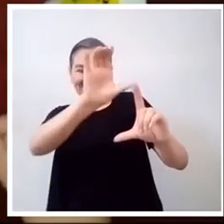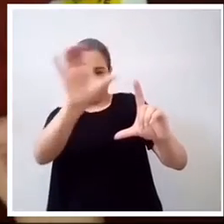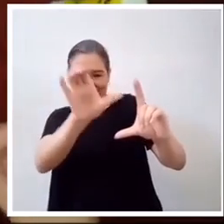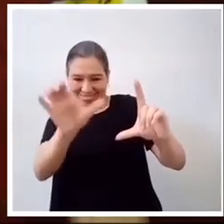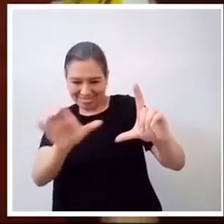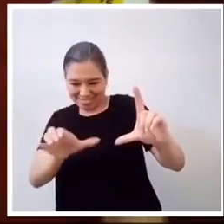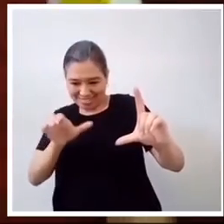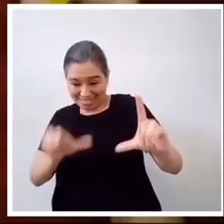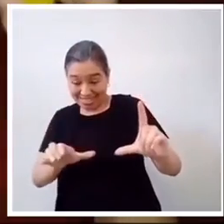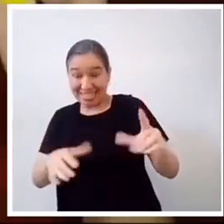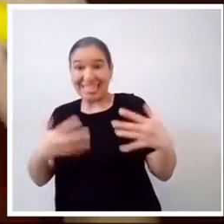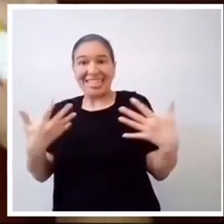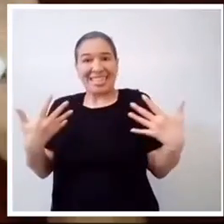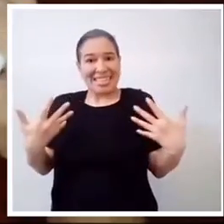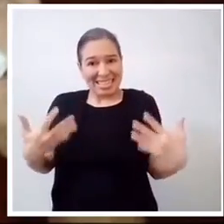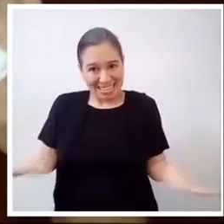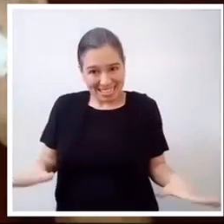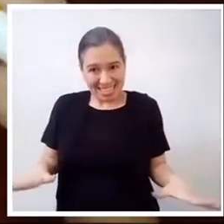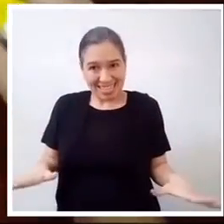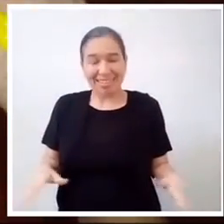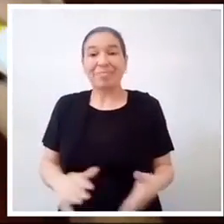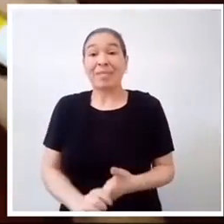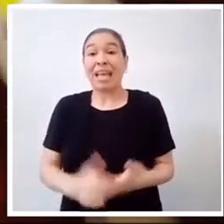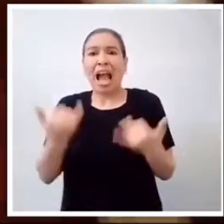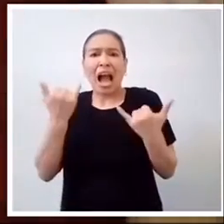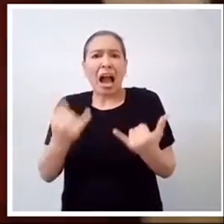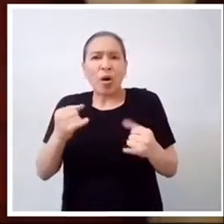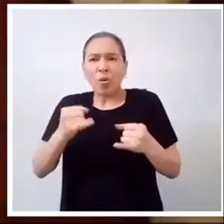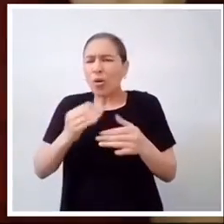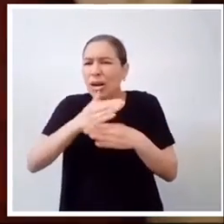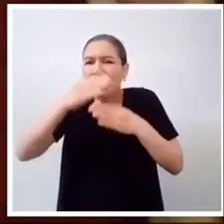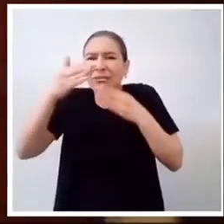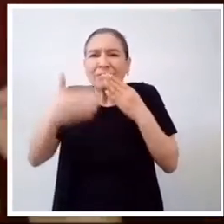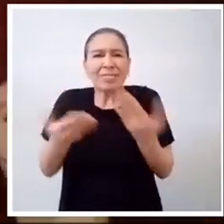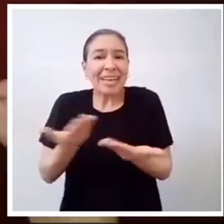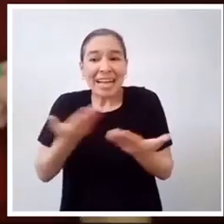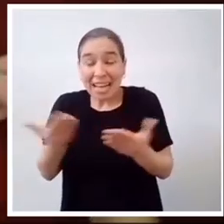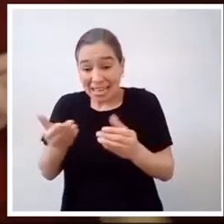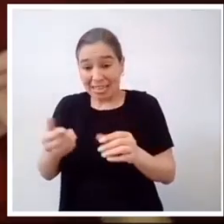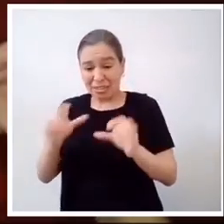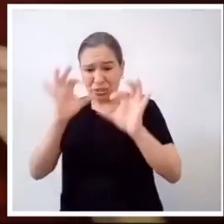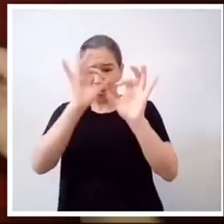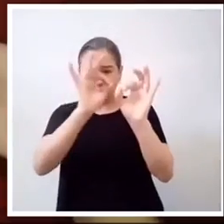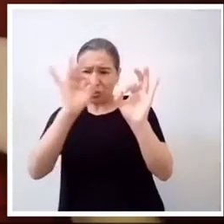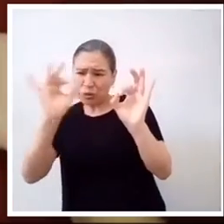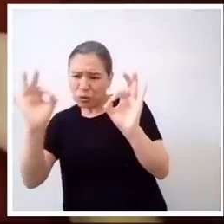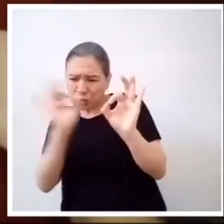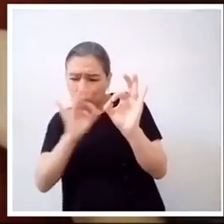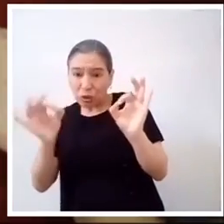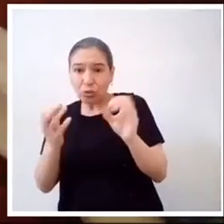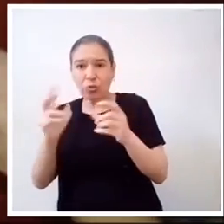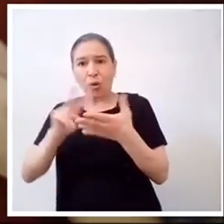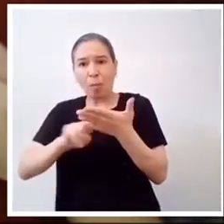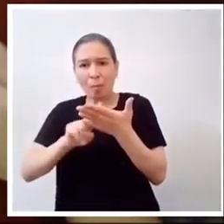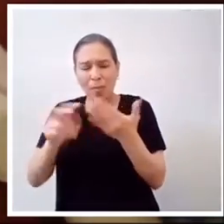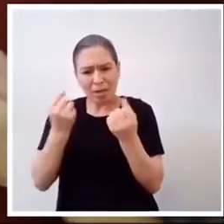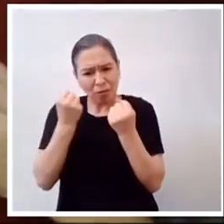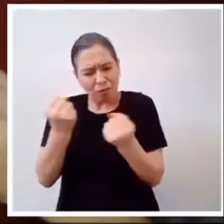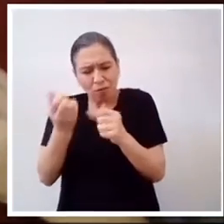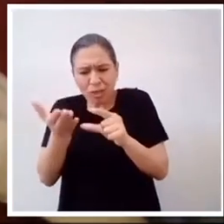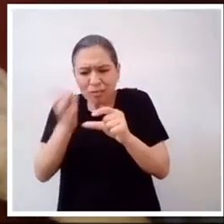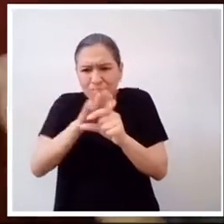Para finalizar, nuestra actividad artística, Pegaremos los círculos verde intenso,